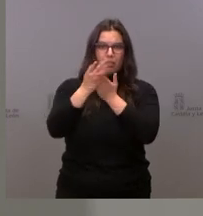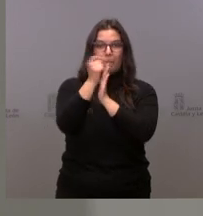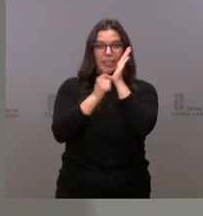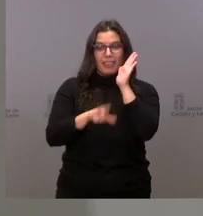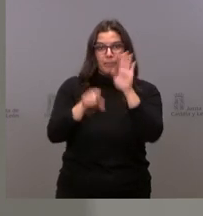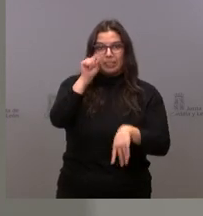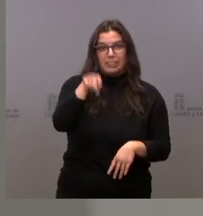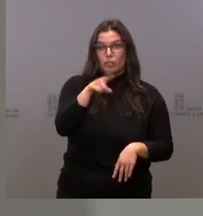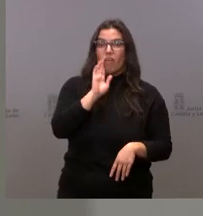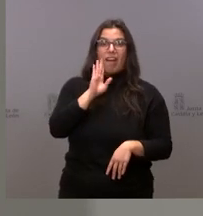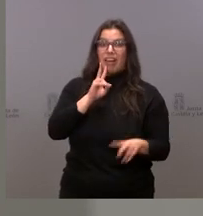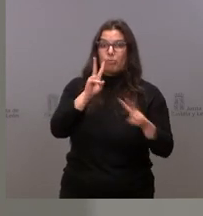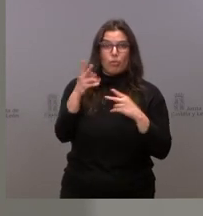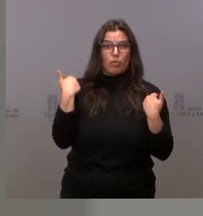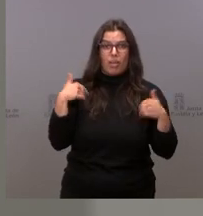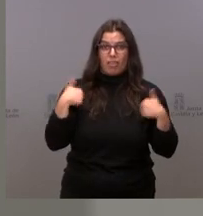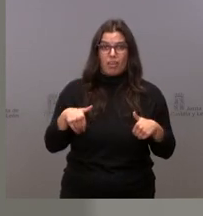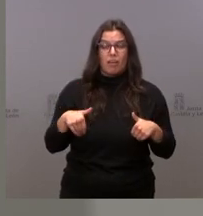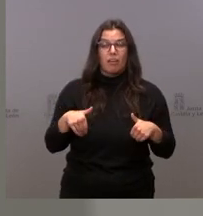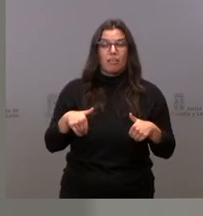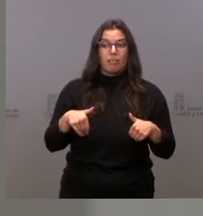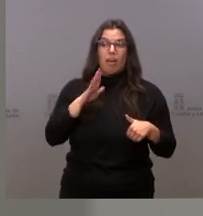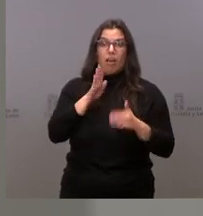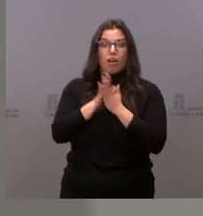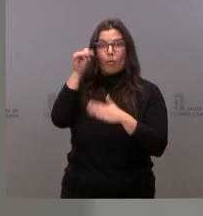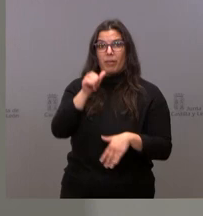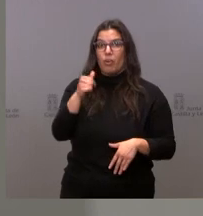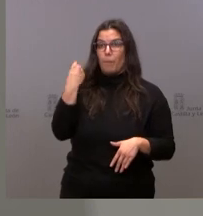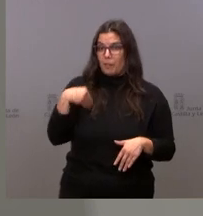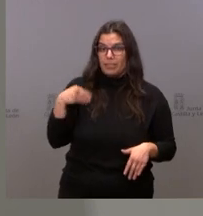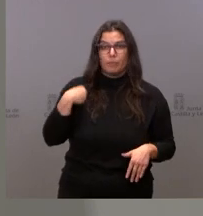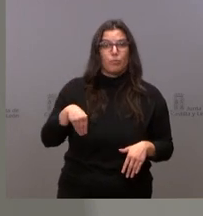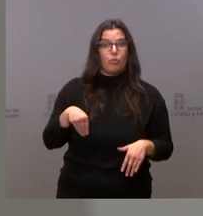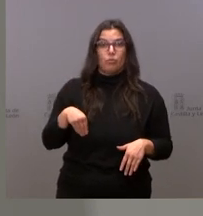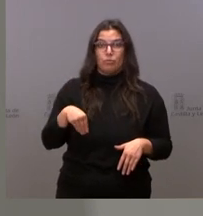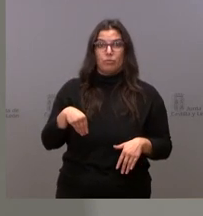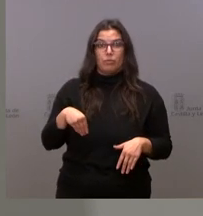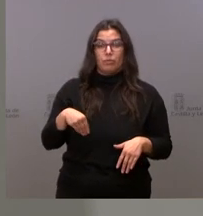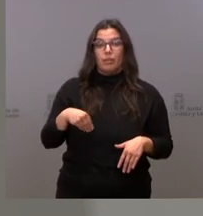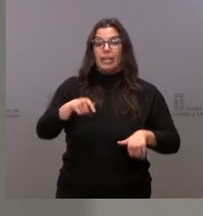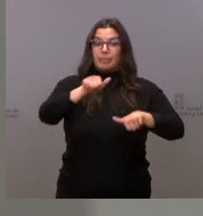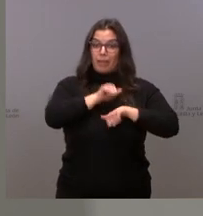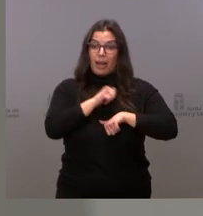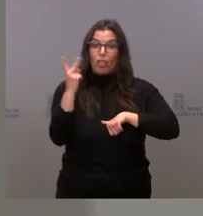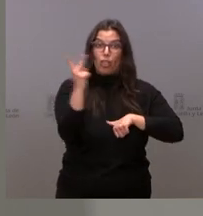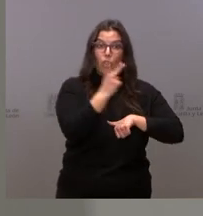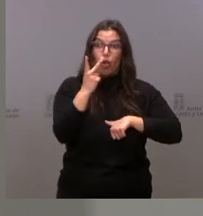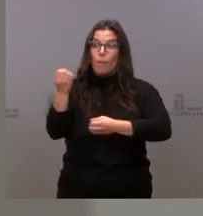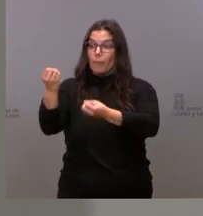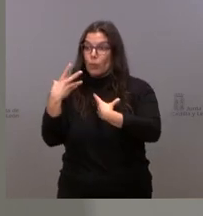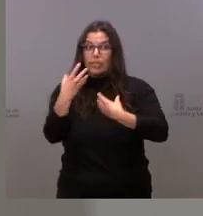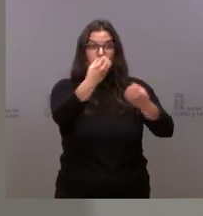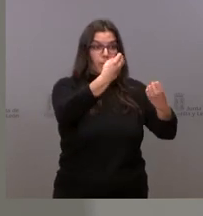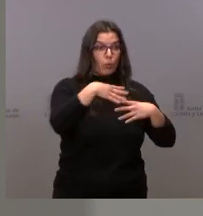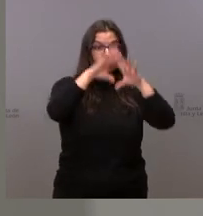exactamente lo mismo que le ha respondido a su anterior compañero con exactamente la misma pregunta. Vamos a esperar a ver qué nos dice el Comité de Expertos.